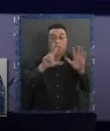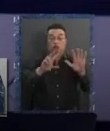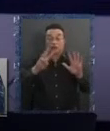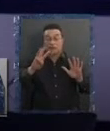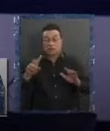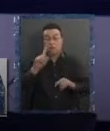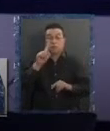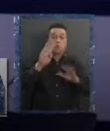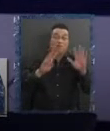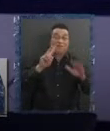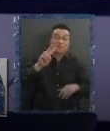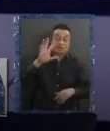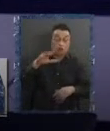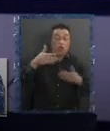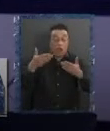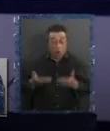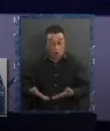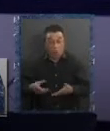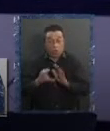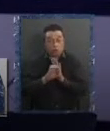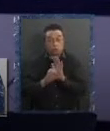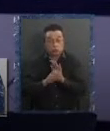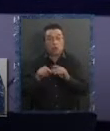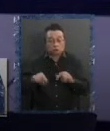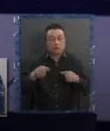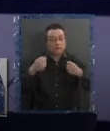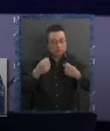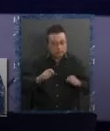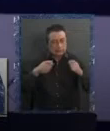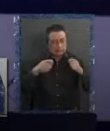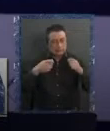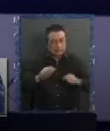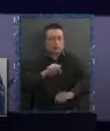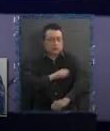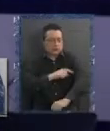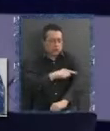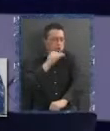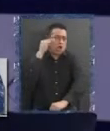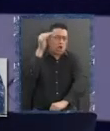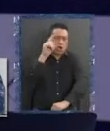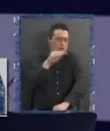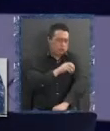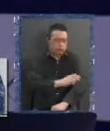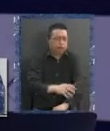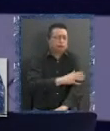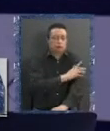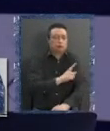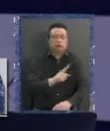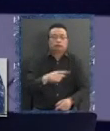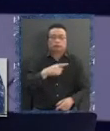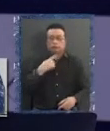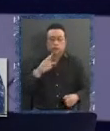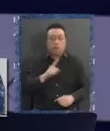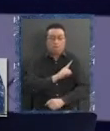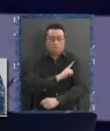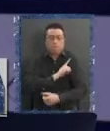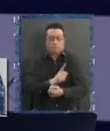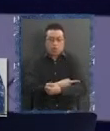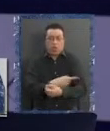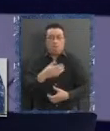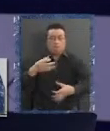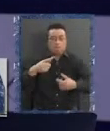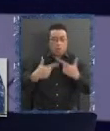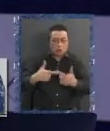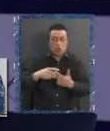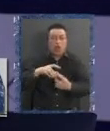actual Se hicieron intentos por descentralizar Pero solo administrativamente Nunca se le dio el poder político A las regiones o